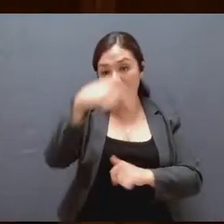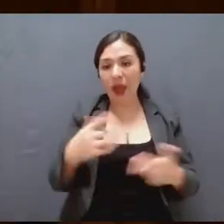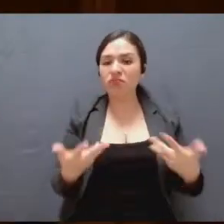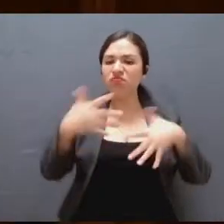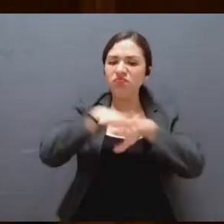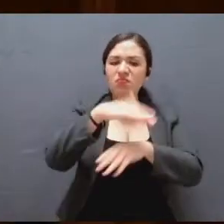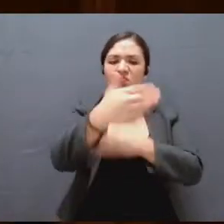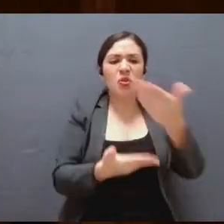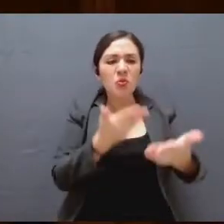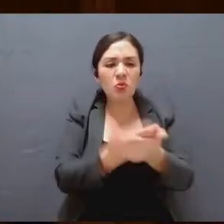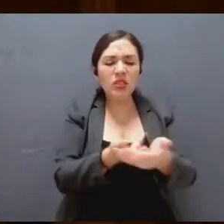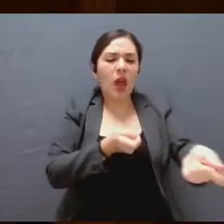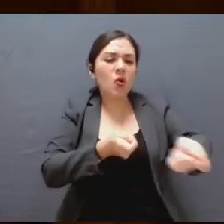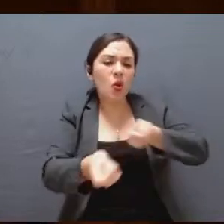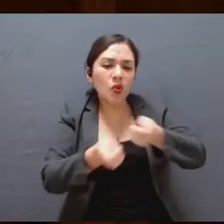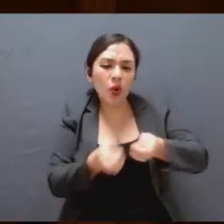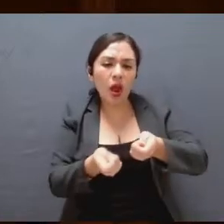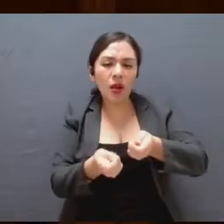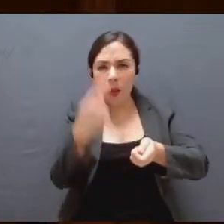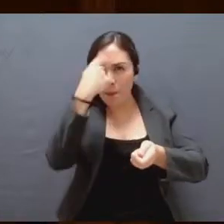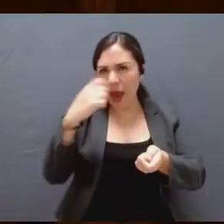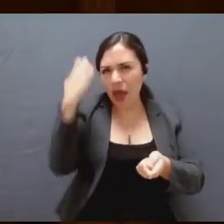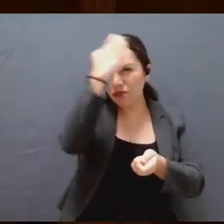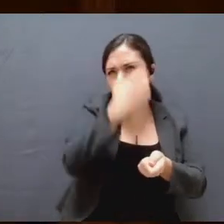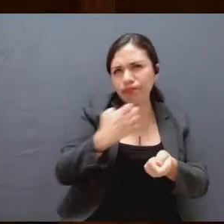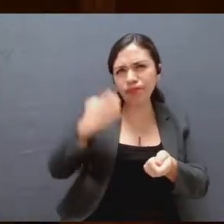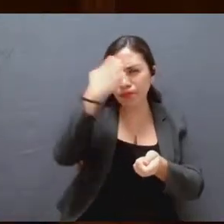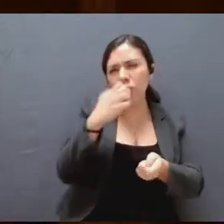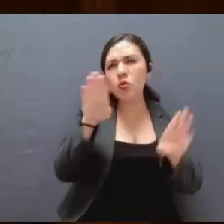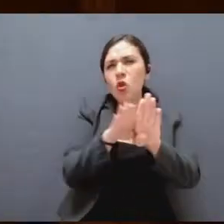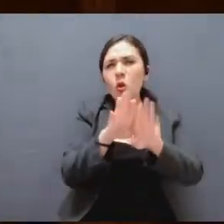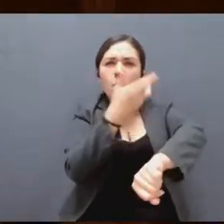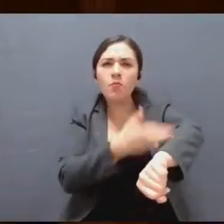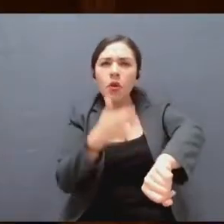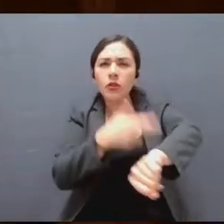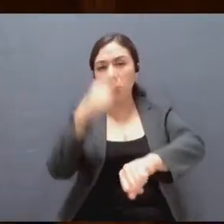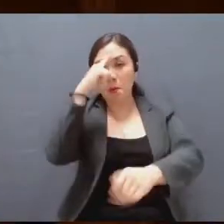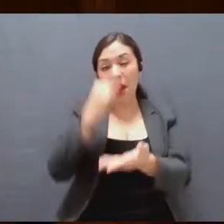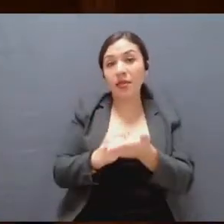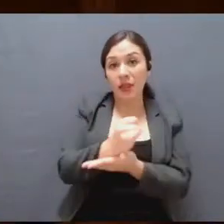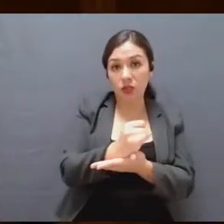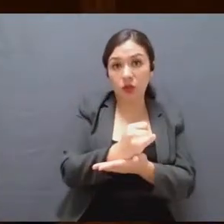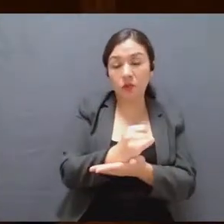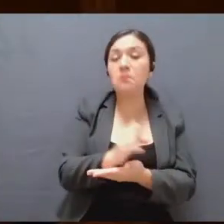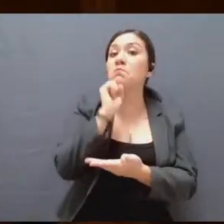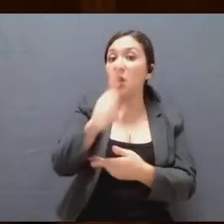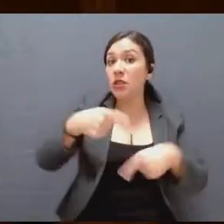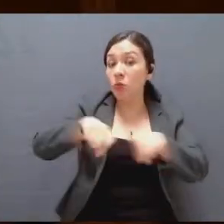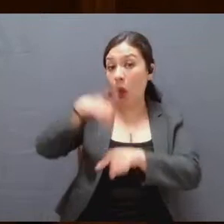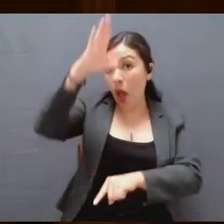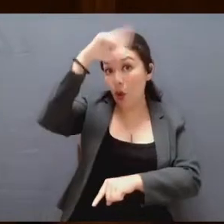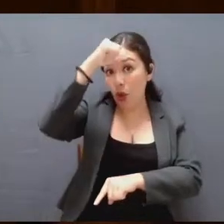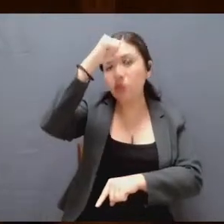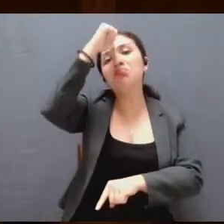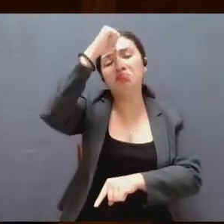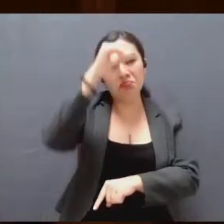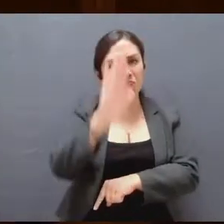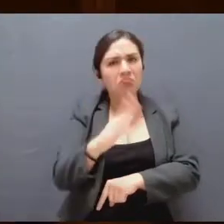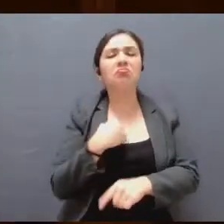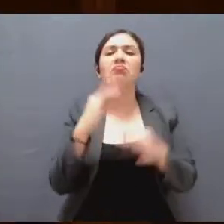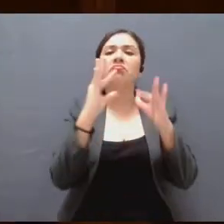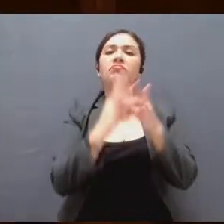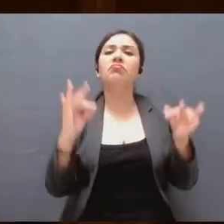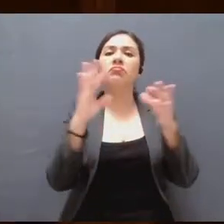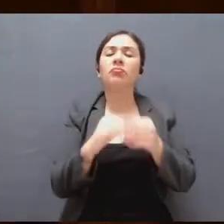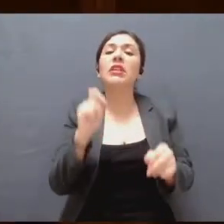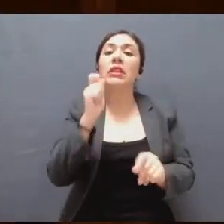proponer, controlar y evaluar críticamente los procesos de decisión. Del mismo concepto, podemos decir que la